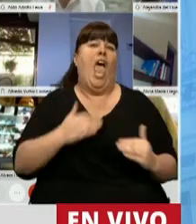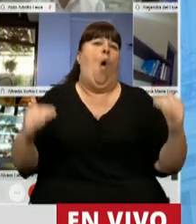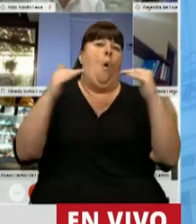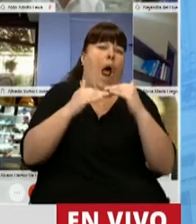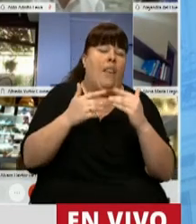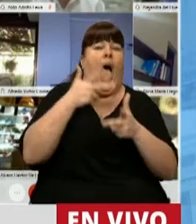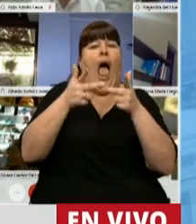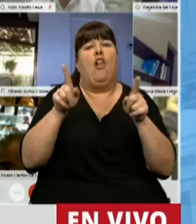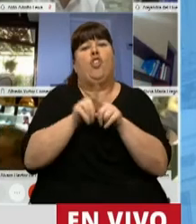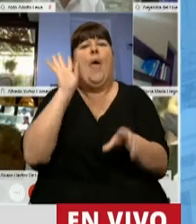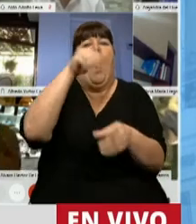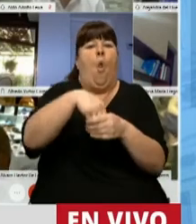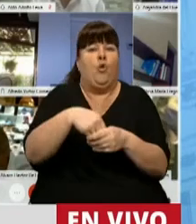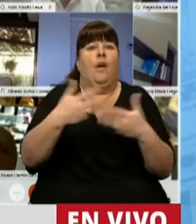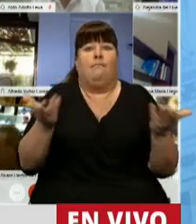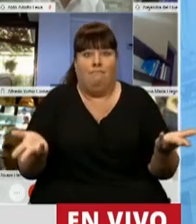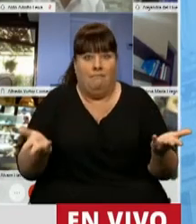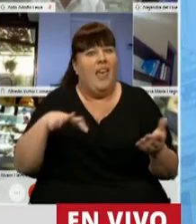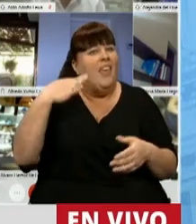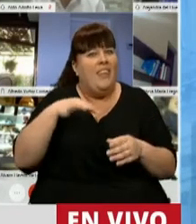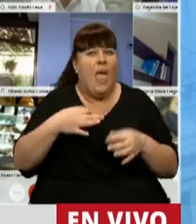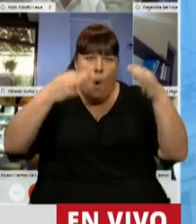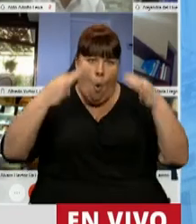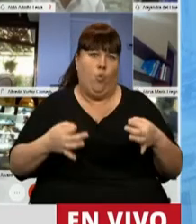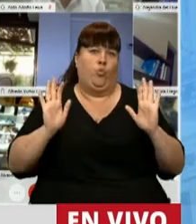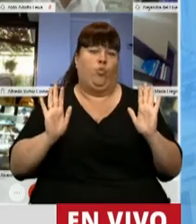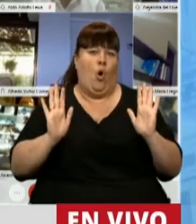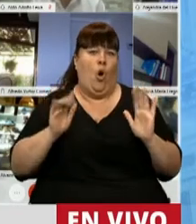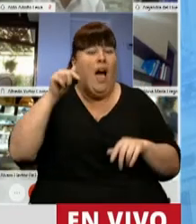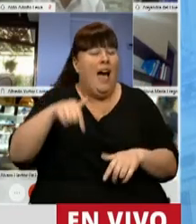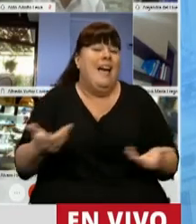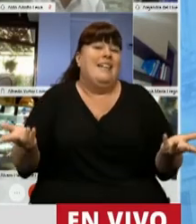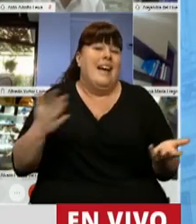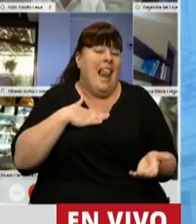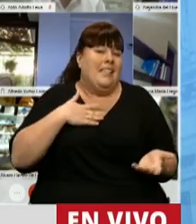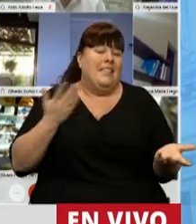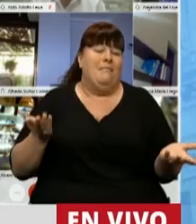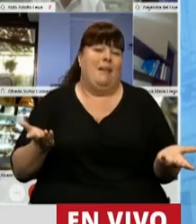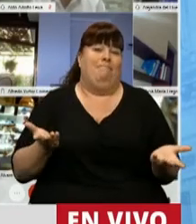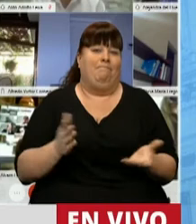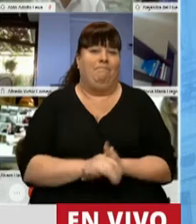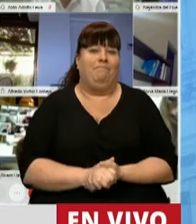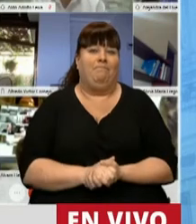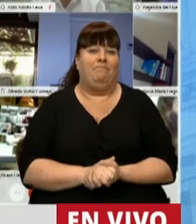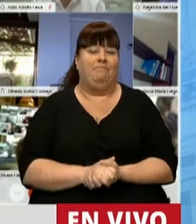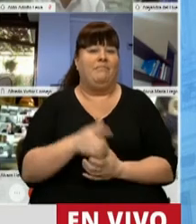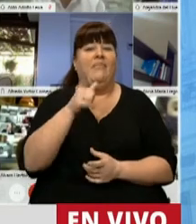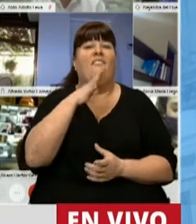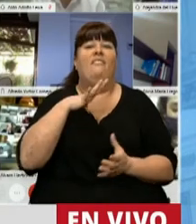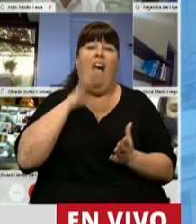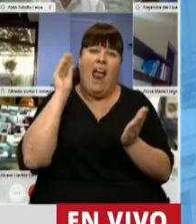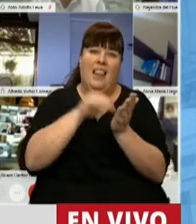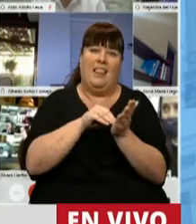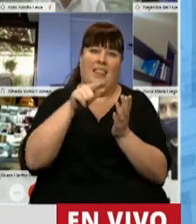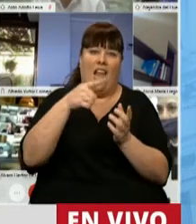igualdad, hablamos de inclusión, pero bueno, tenemos que ser justos. Y acá, lamentablemente, se ha omitido